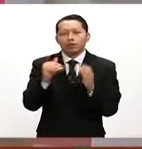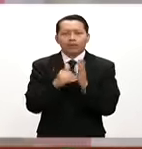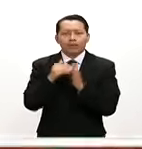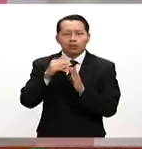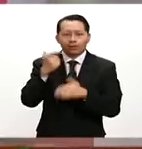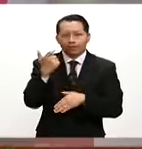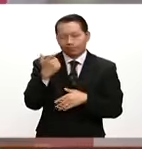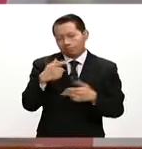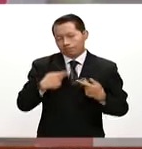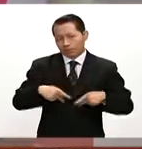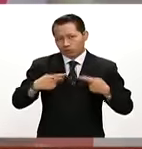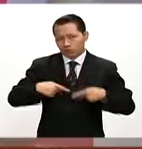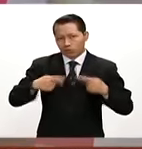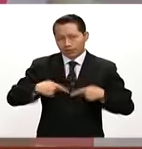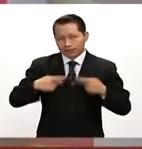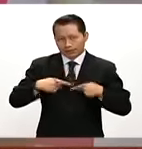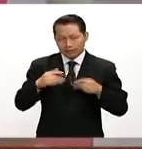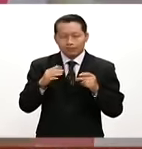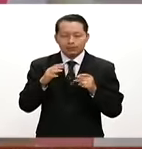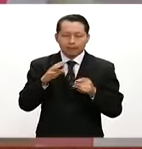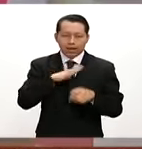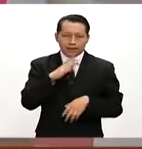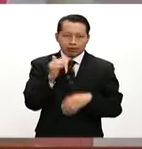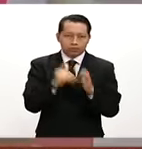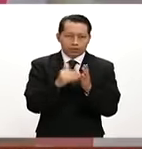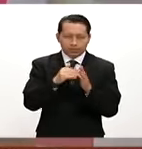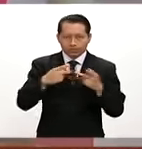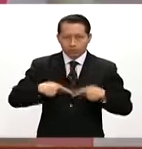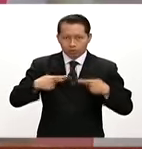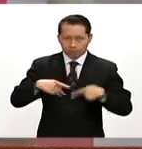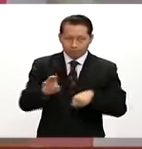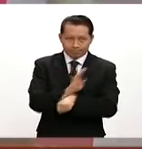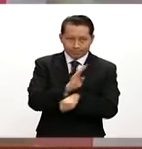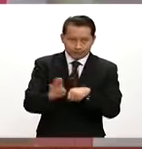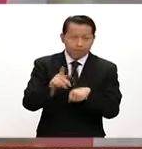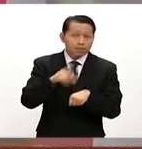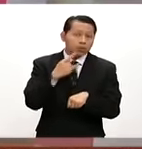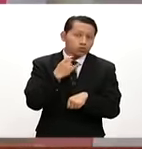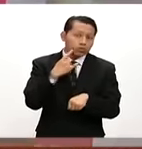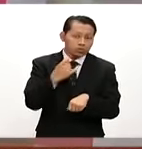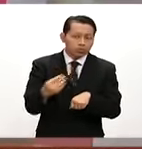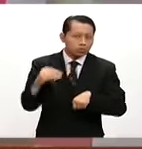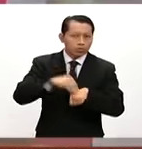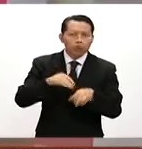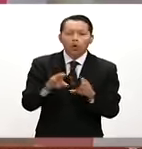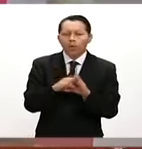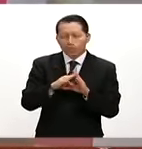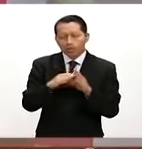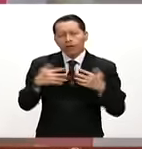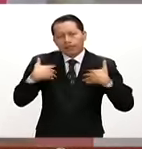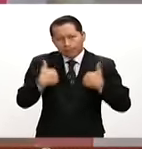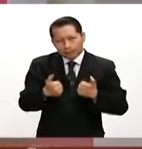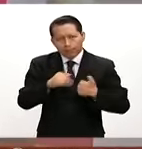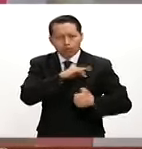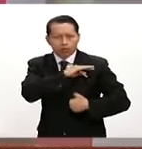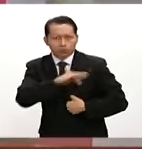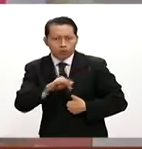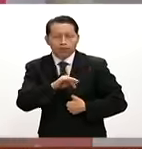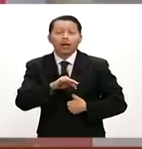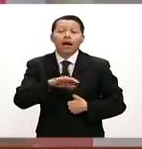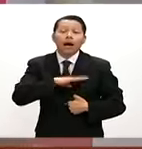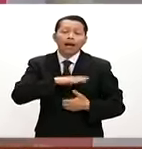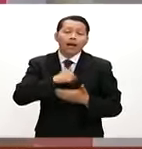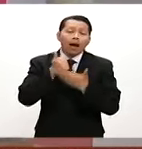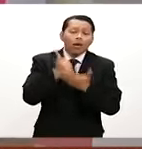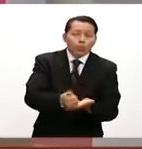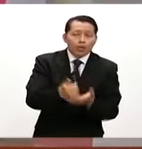personas. Sin embargo, se requieren esfuerzos adicionales. Entendemos y somos sensibles que se requiere más ayuda,